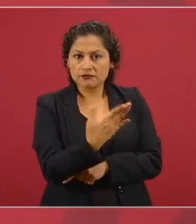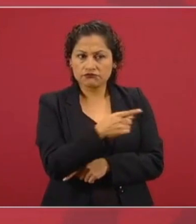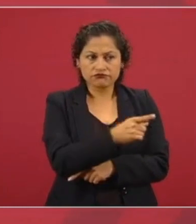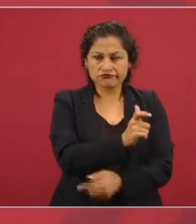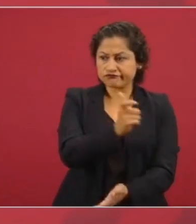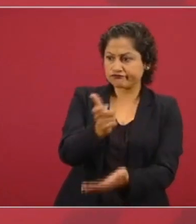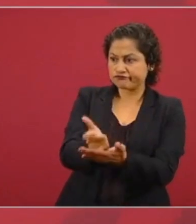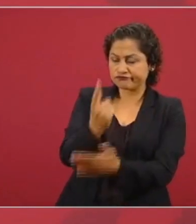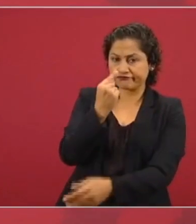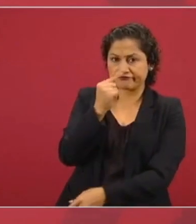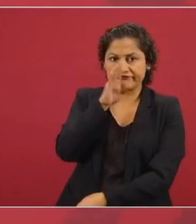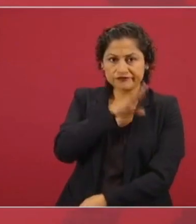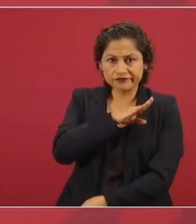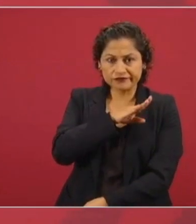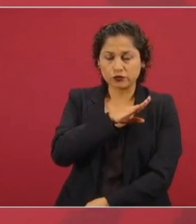mal ejemplo